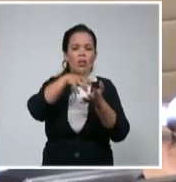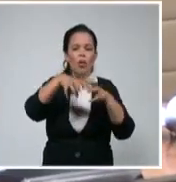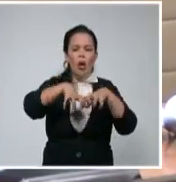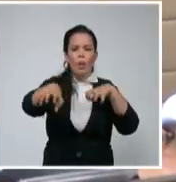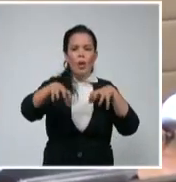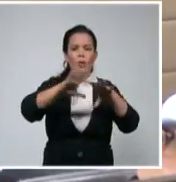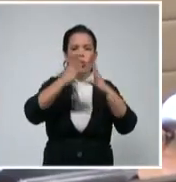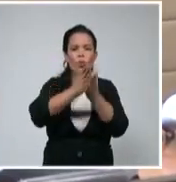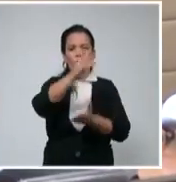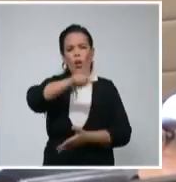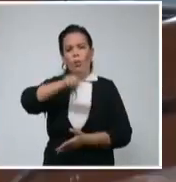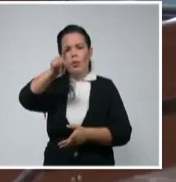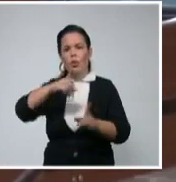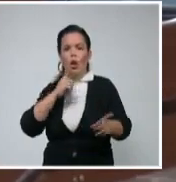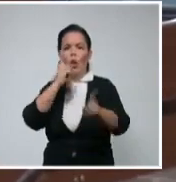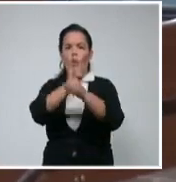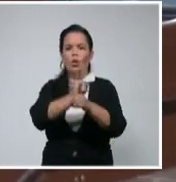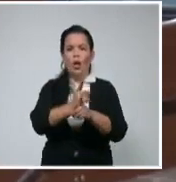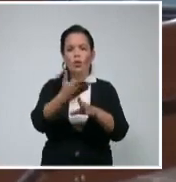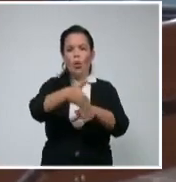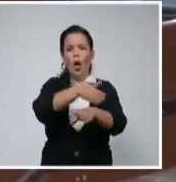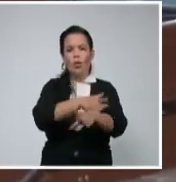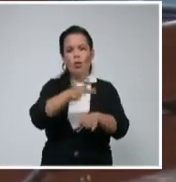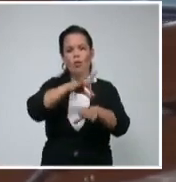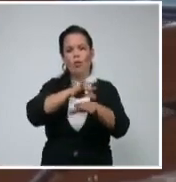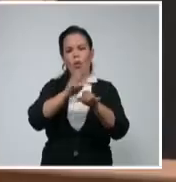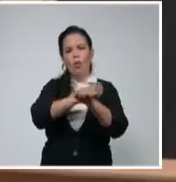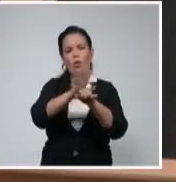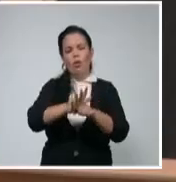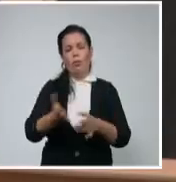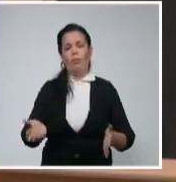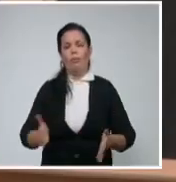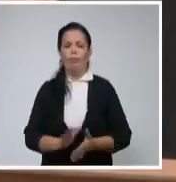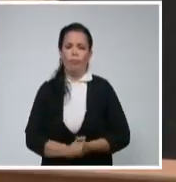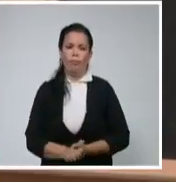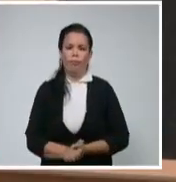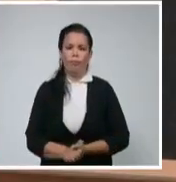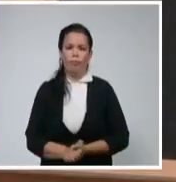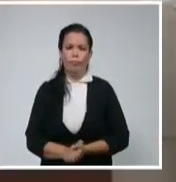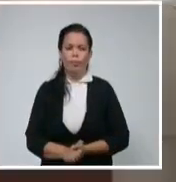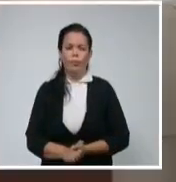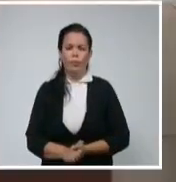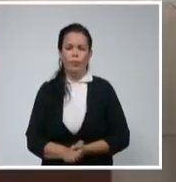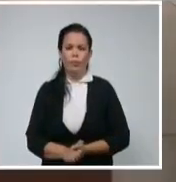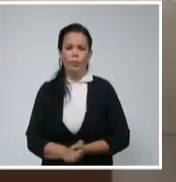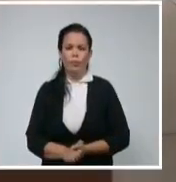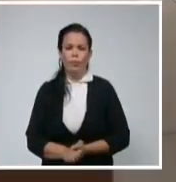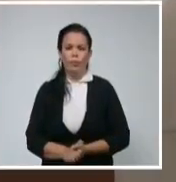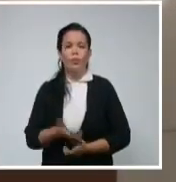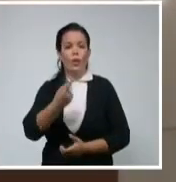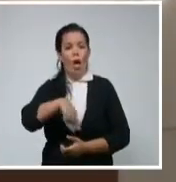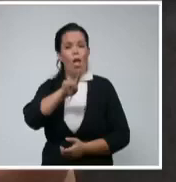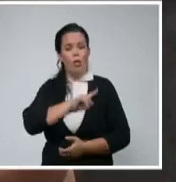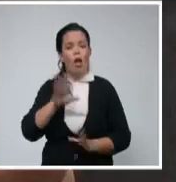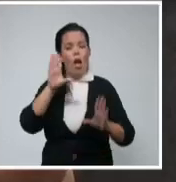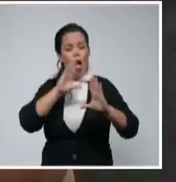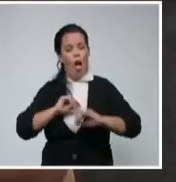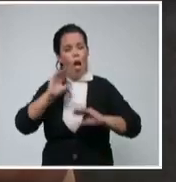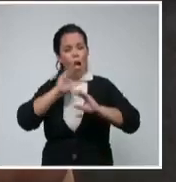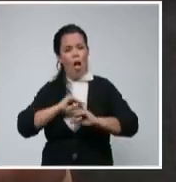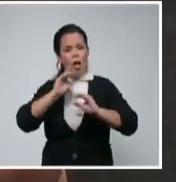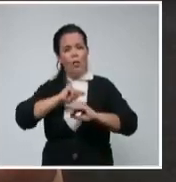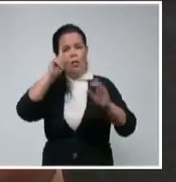contactos de los casos positivos. Mientras ustedes no logren tener un buen control, ya estuvimos discutiendo aquí con los científicos,